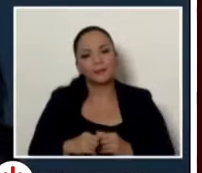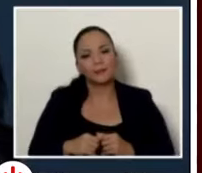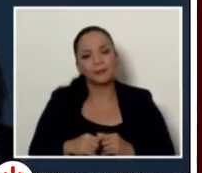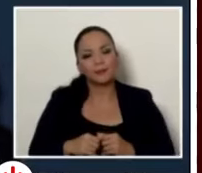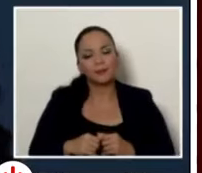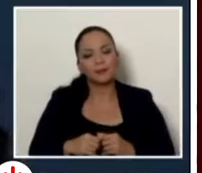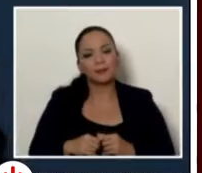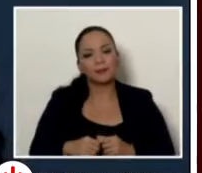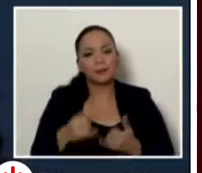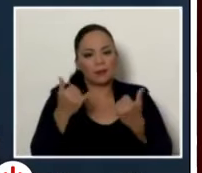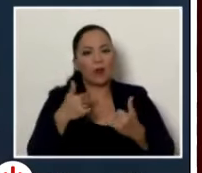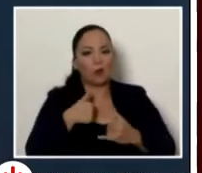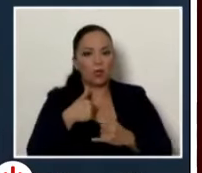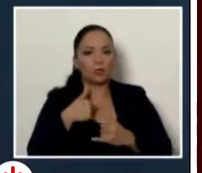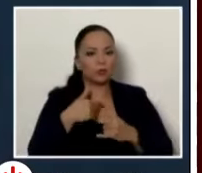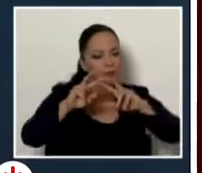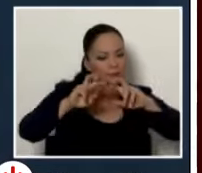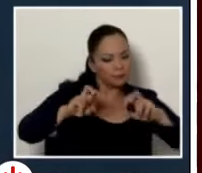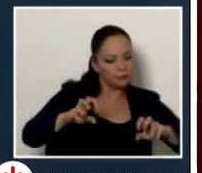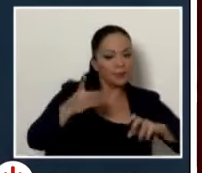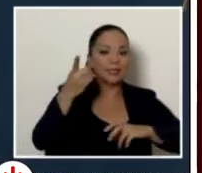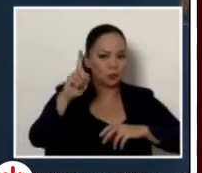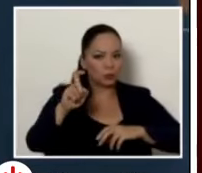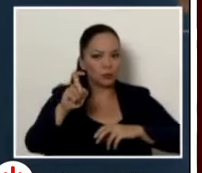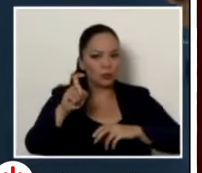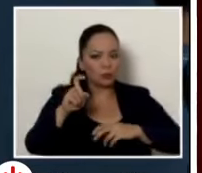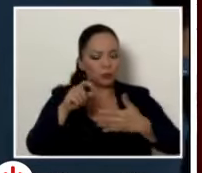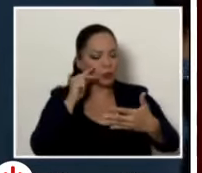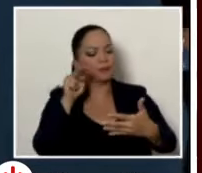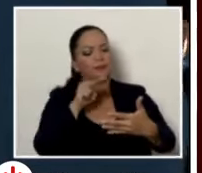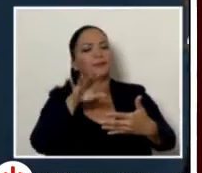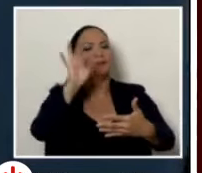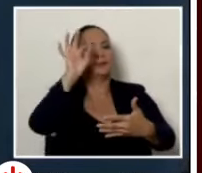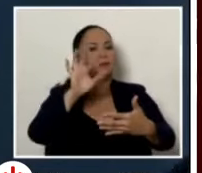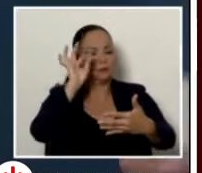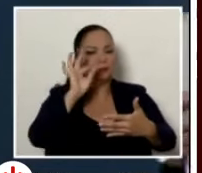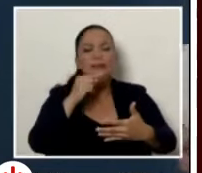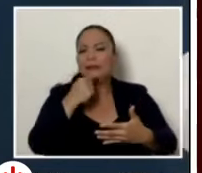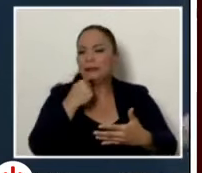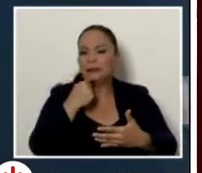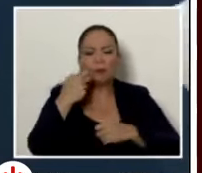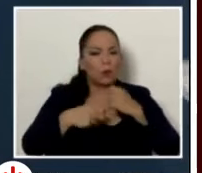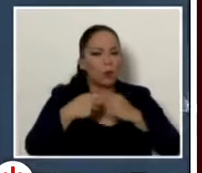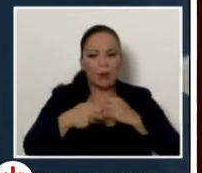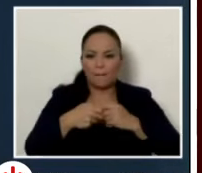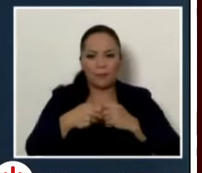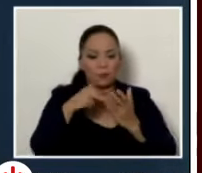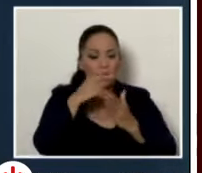diagnóstico y entre los principales hallazgos detecté serios problemas en la gestión de proyectos